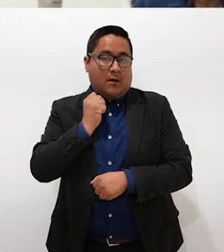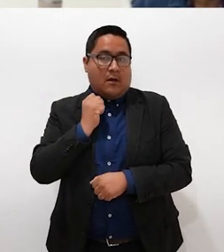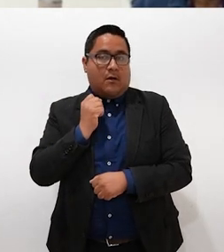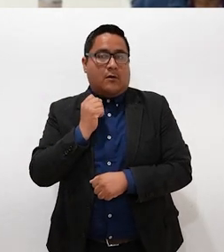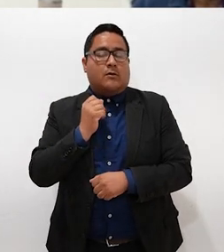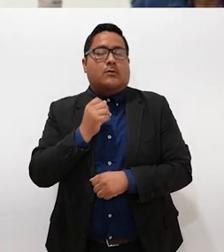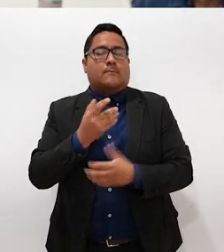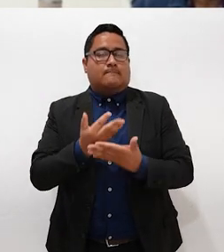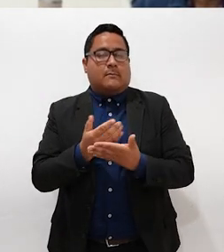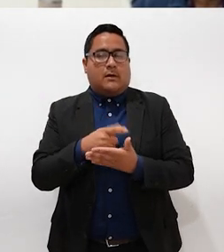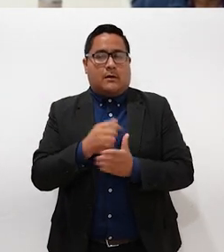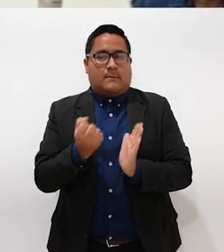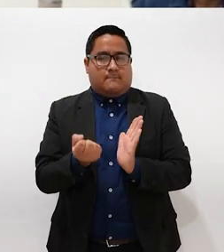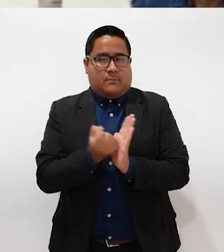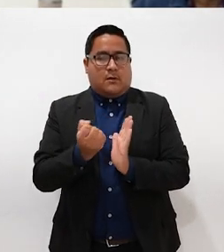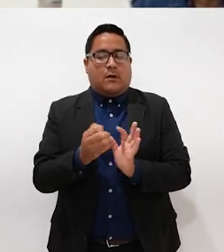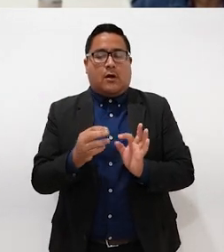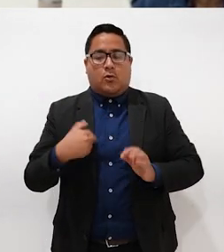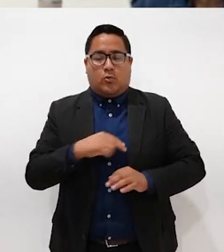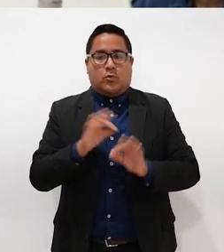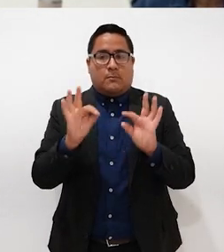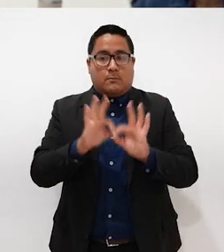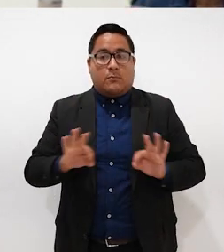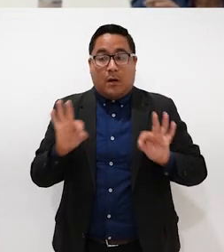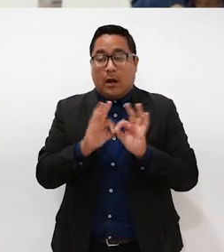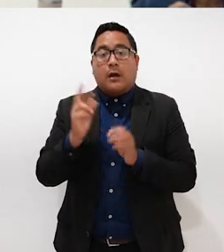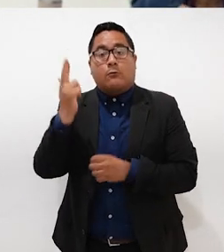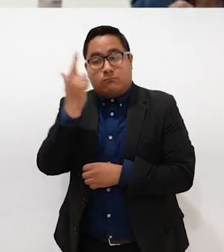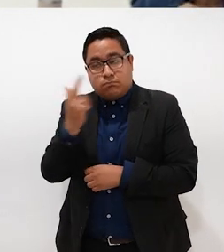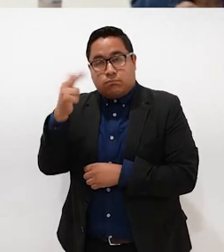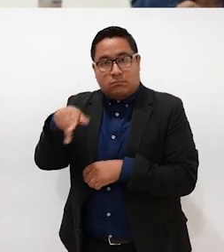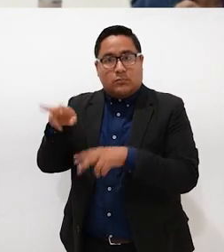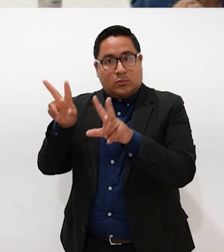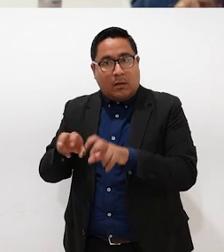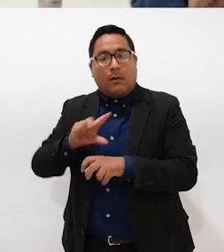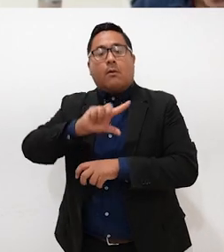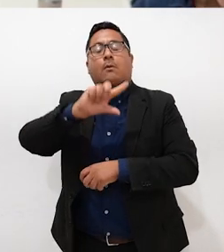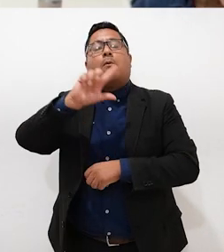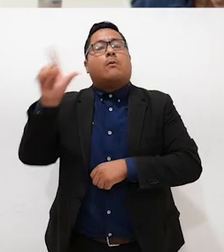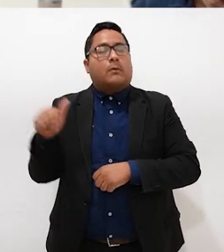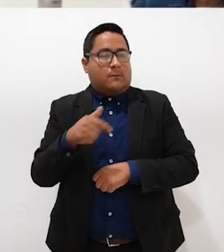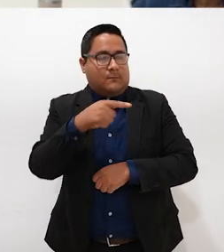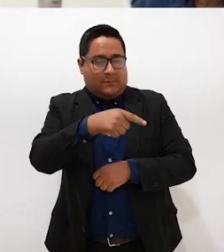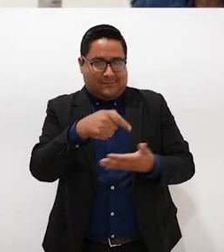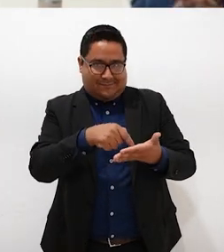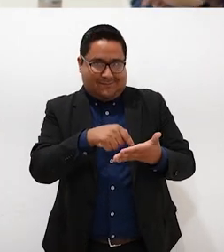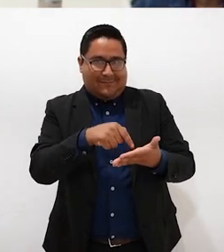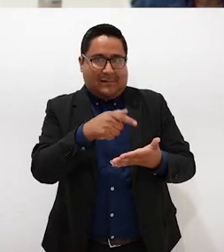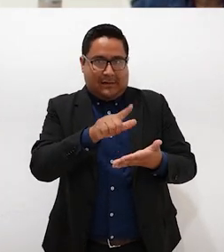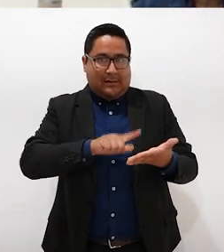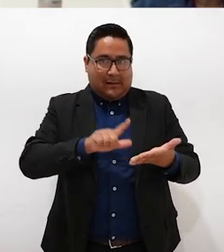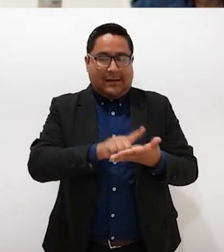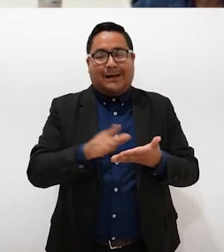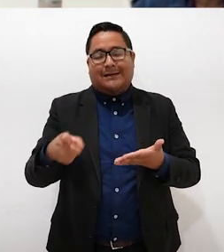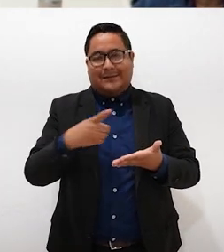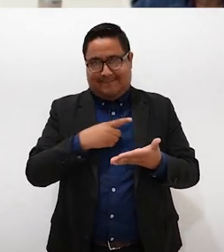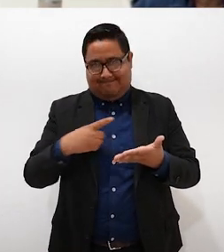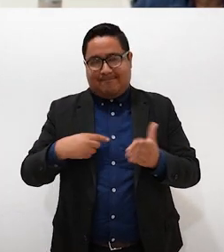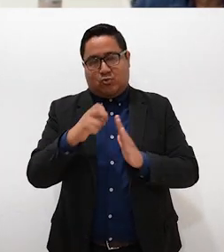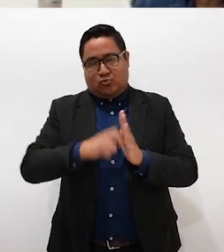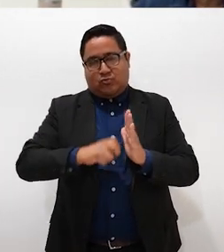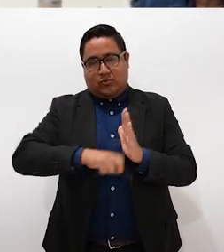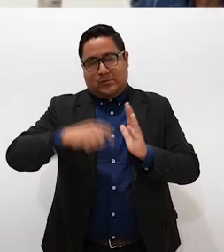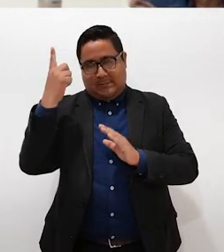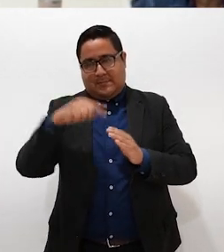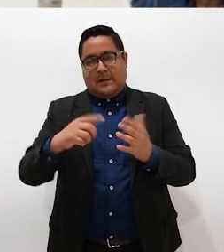aprobarse. Entonces es importante que retomemos esos criterios porque finalmente tendremos que armonizar y ponernos